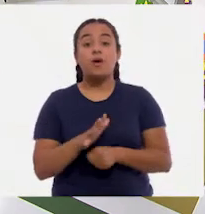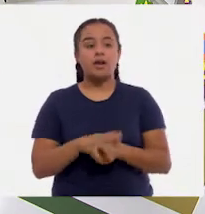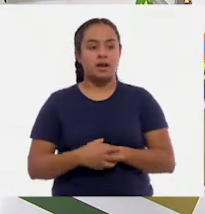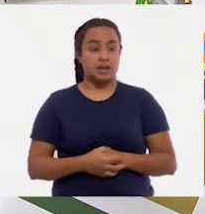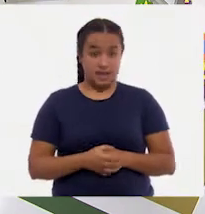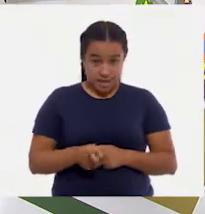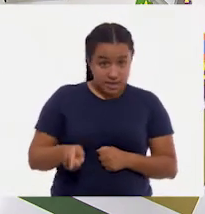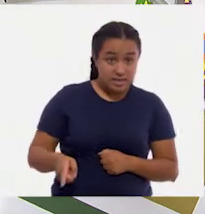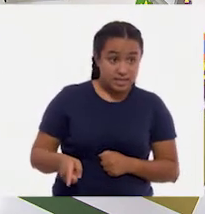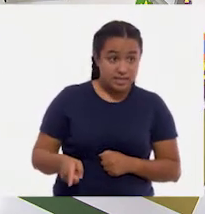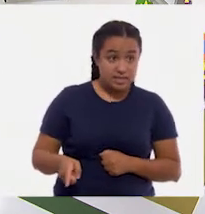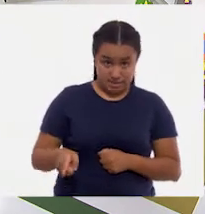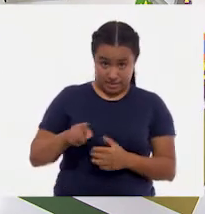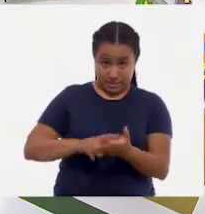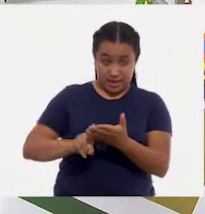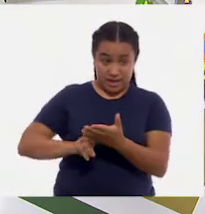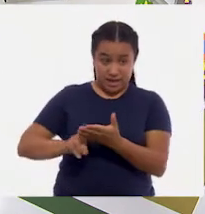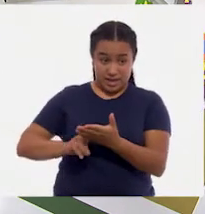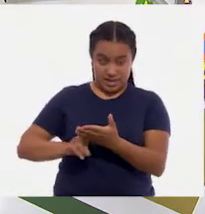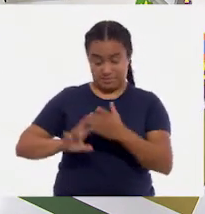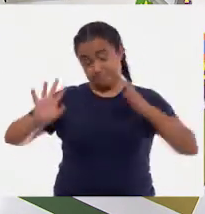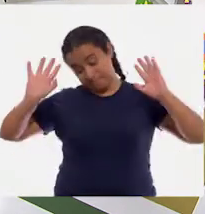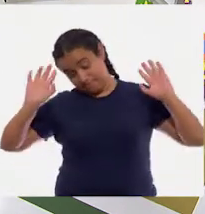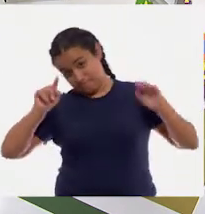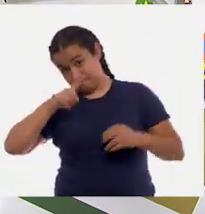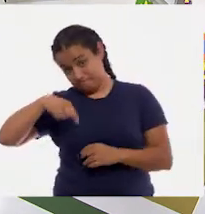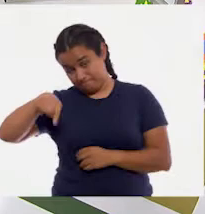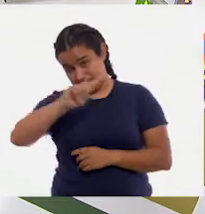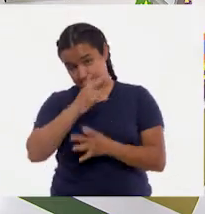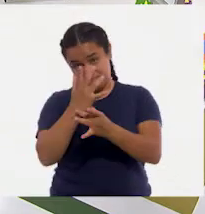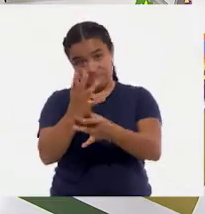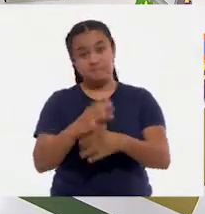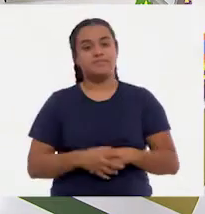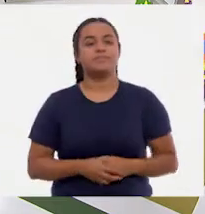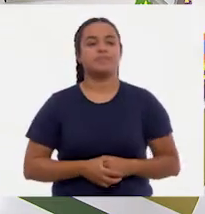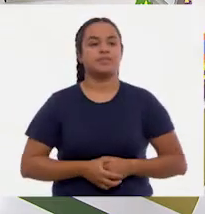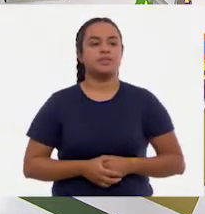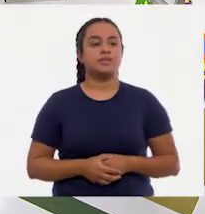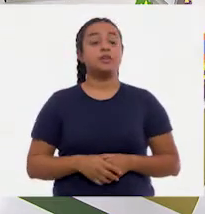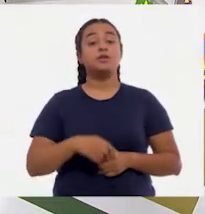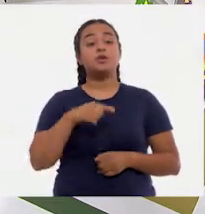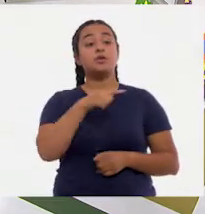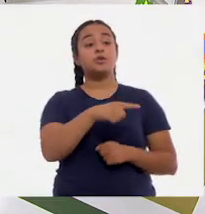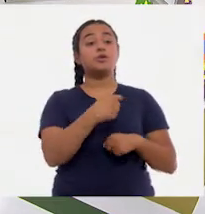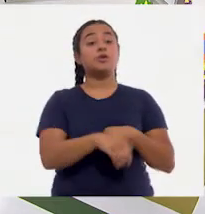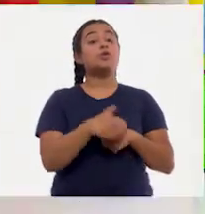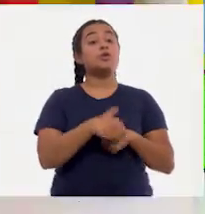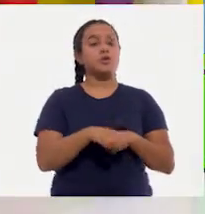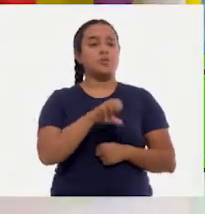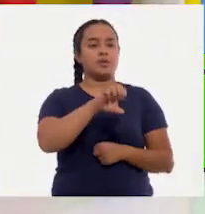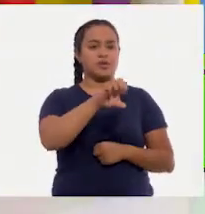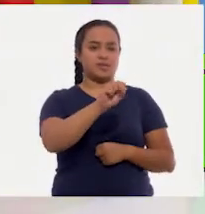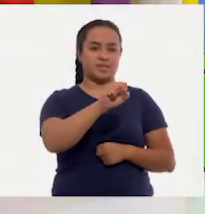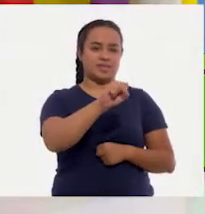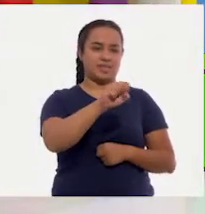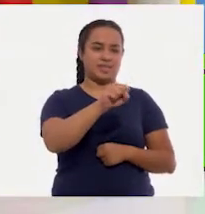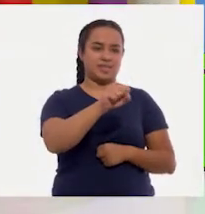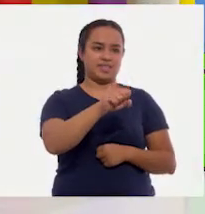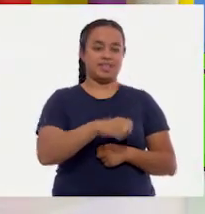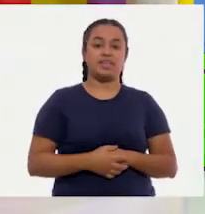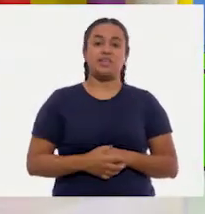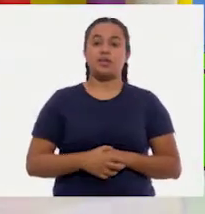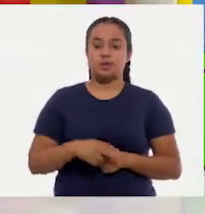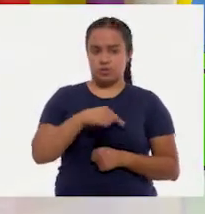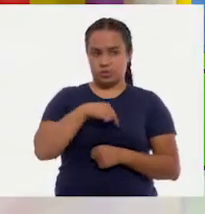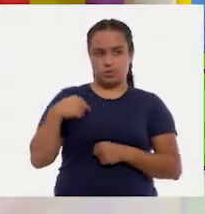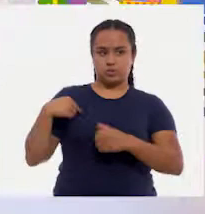¿Este? ¿Este verde? Conste. A ver, maestra Rosalba, nos salió sesenta. Ok. Vamos a